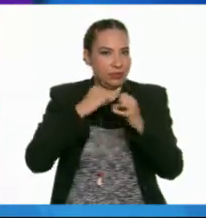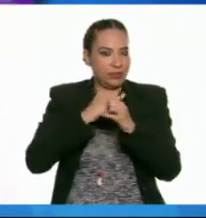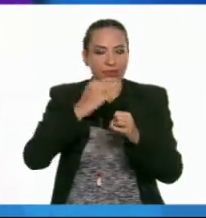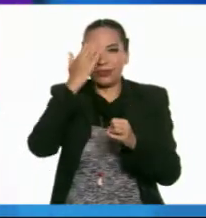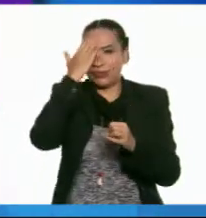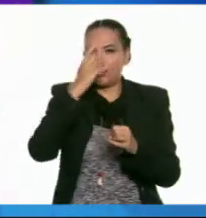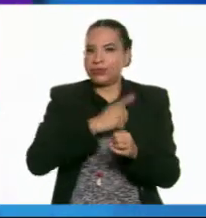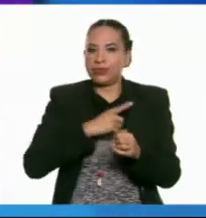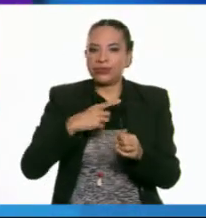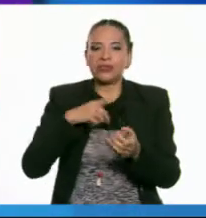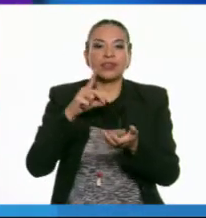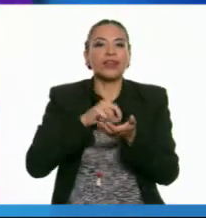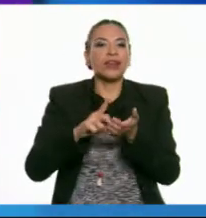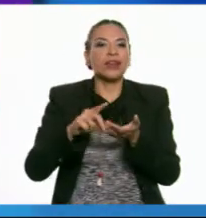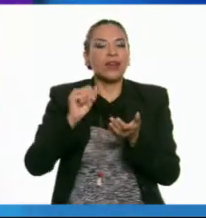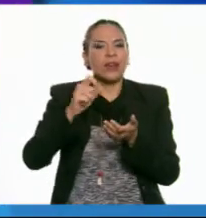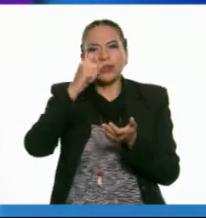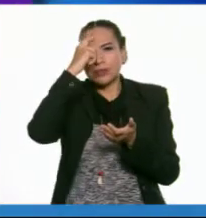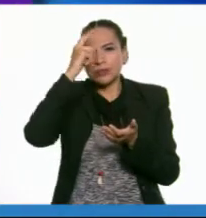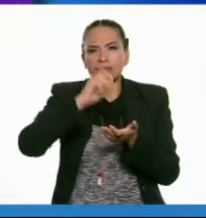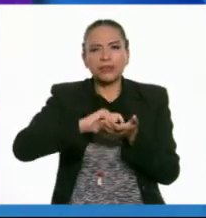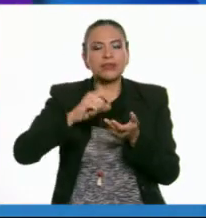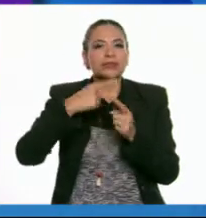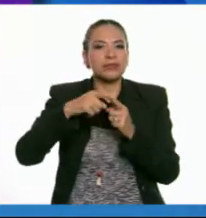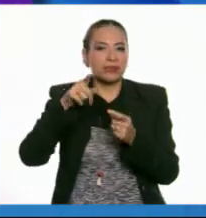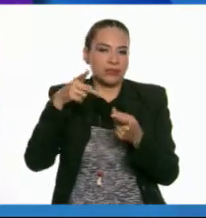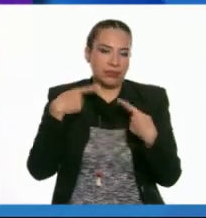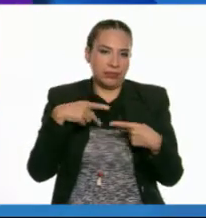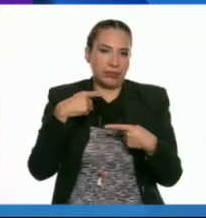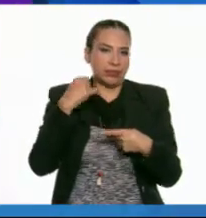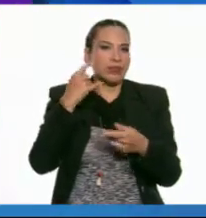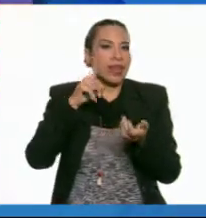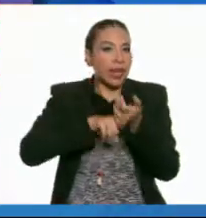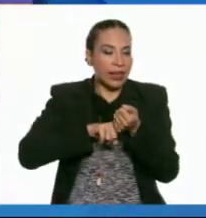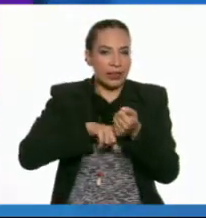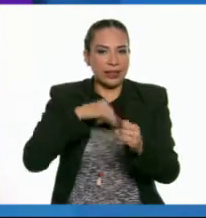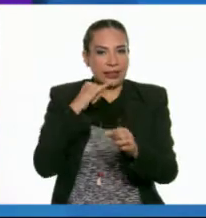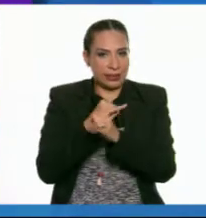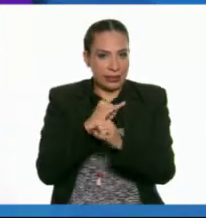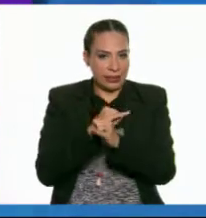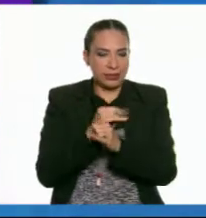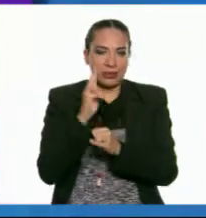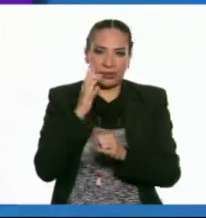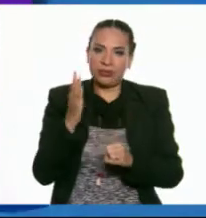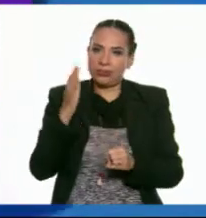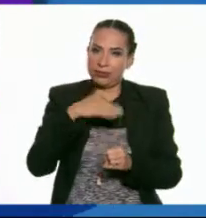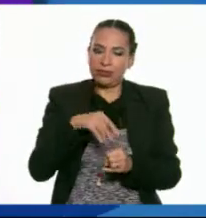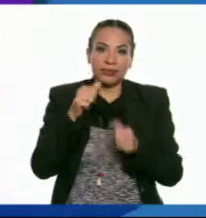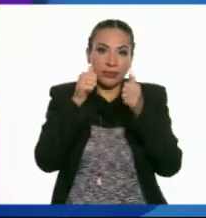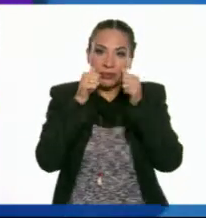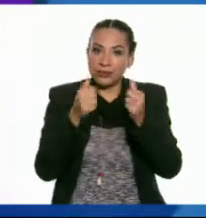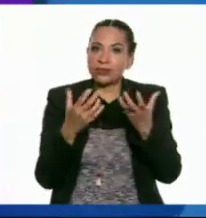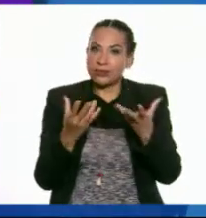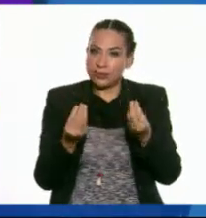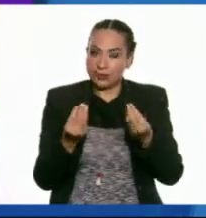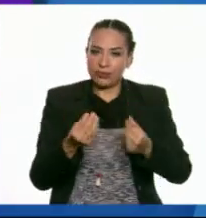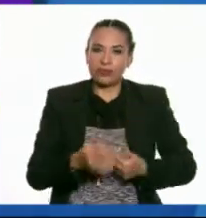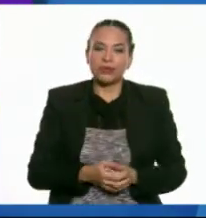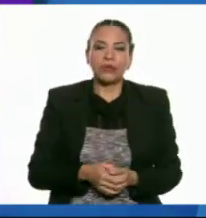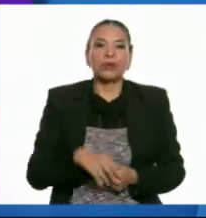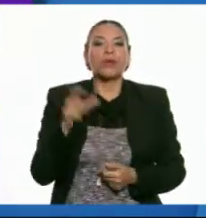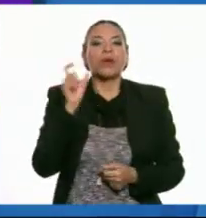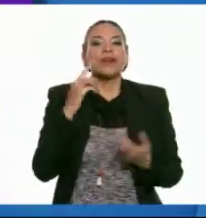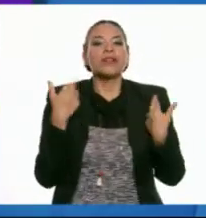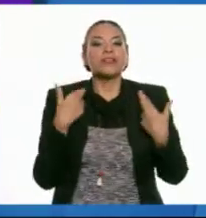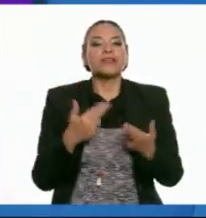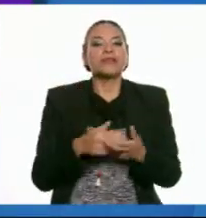conocer. Los derechos de autor y la propiedad intelectual en Internet. Acompáñennos. Y pongan mucha atención. Cuando